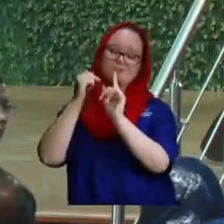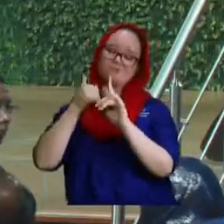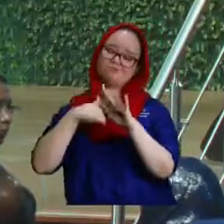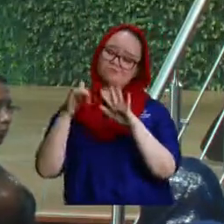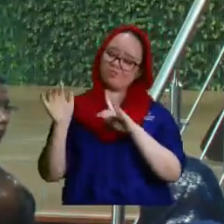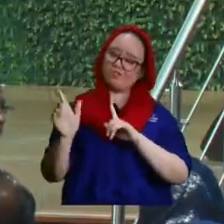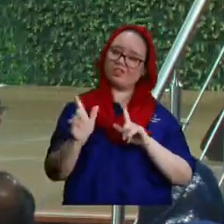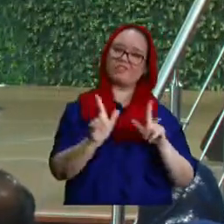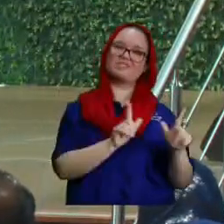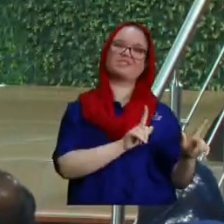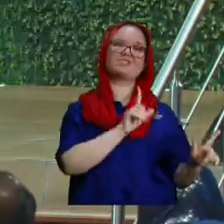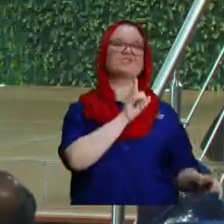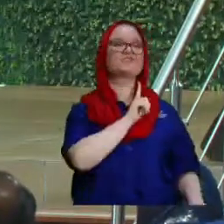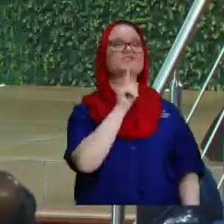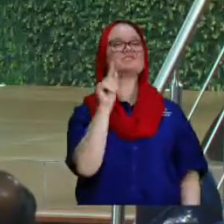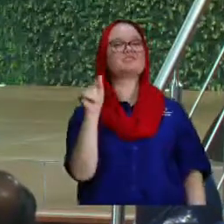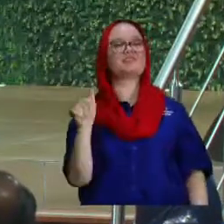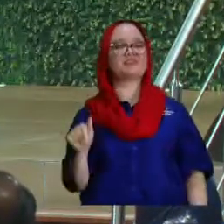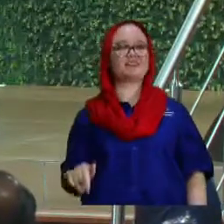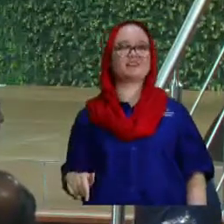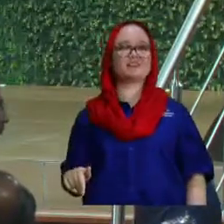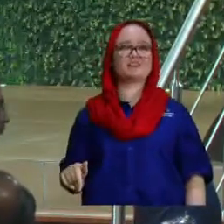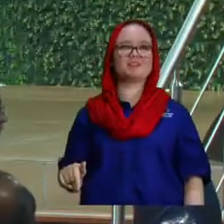que lindo